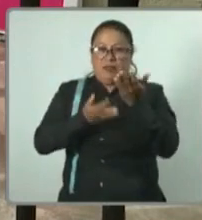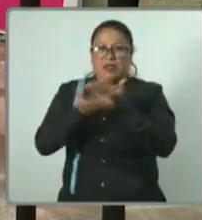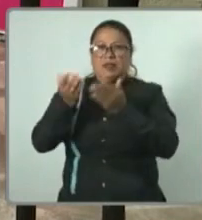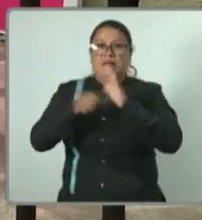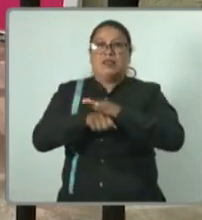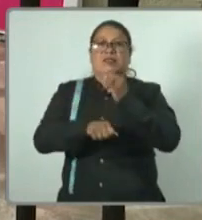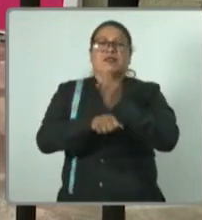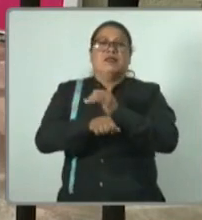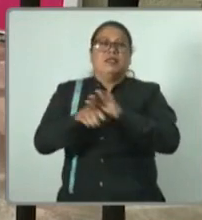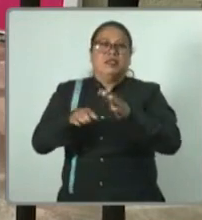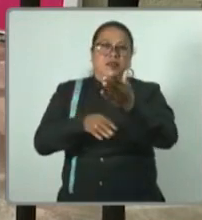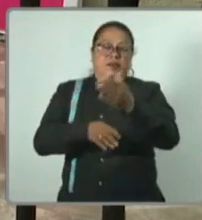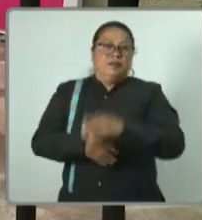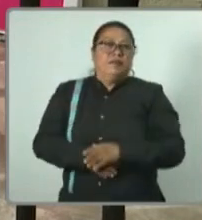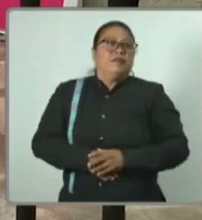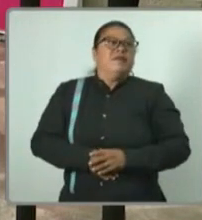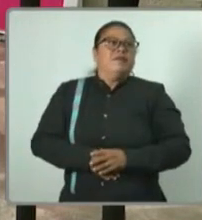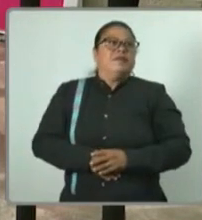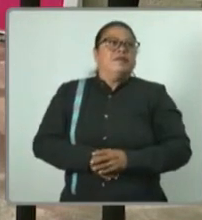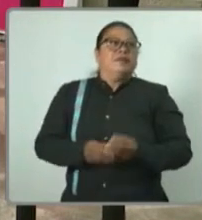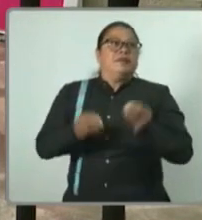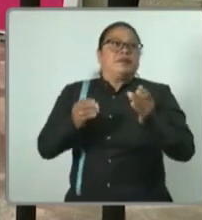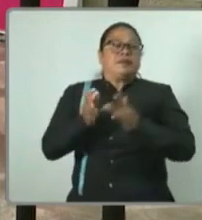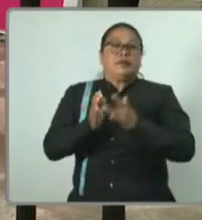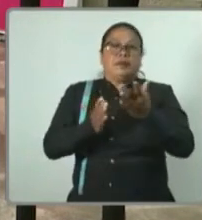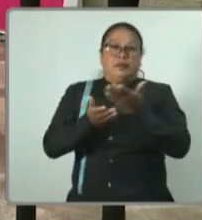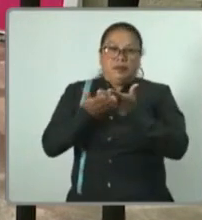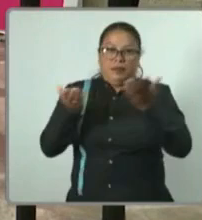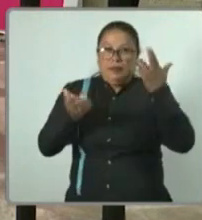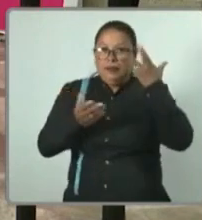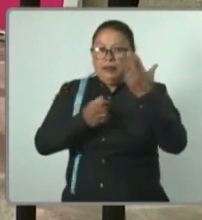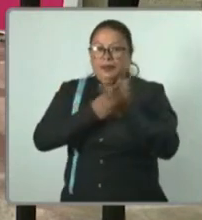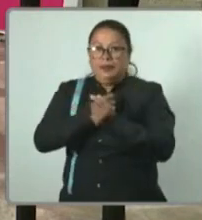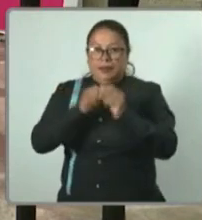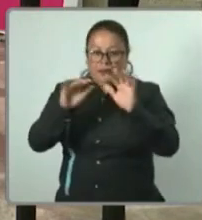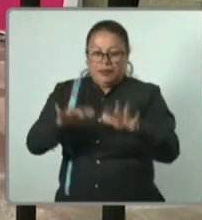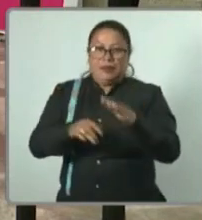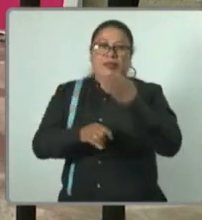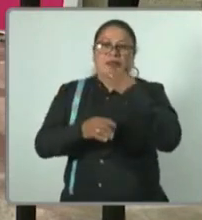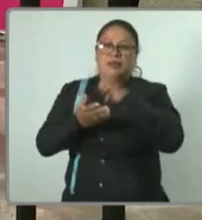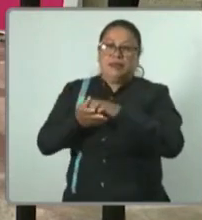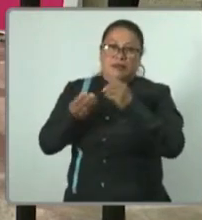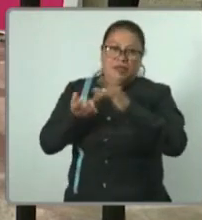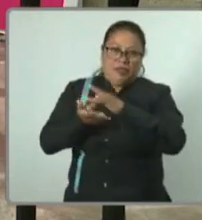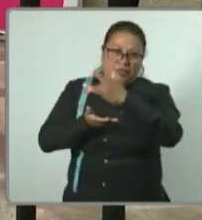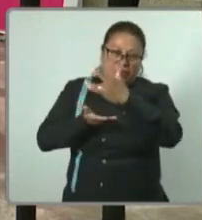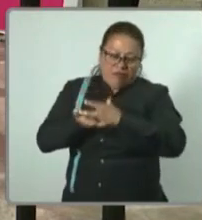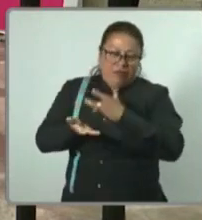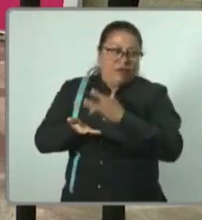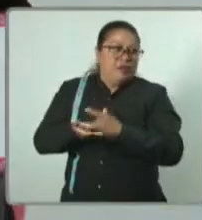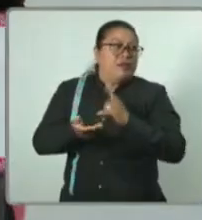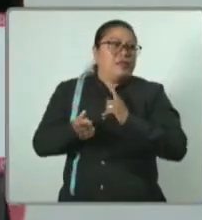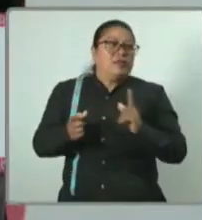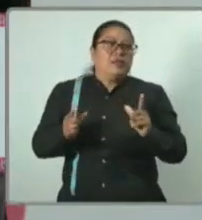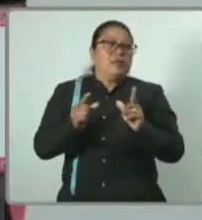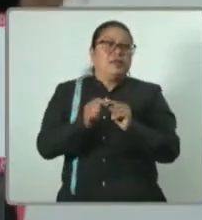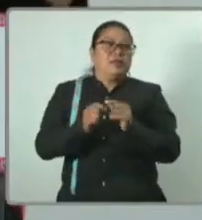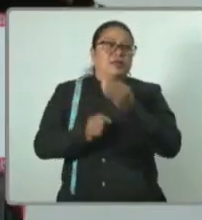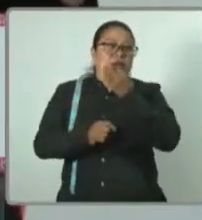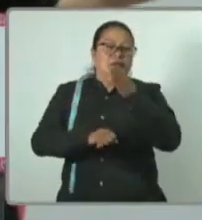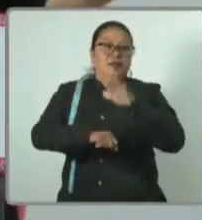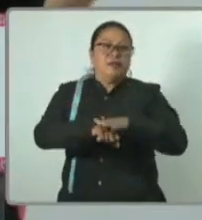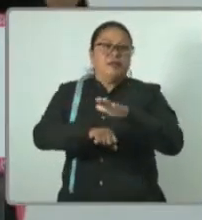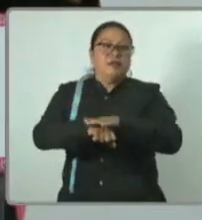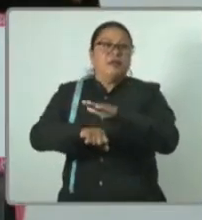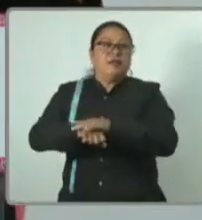más información. Muchísimas gracias a la prensa y a la secretaria por su gran apoyo. Yo solo quiero concluir diciéndoles